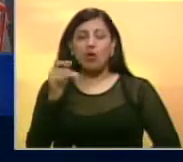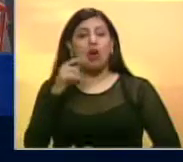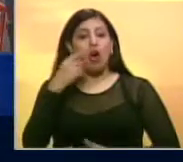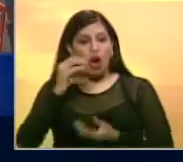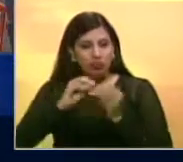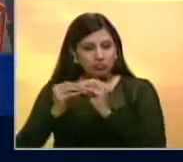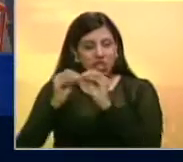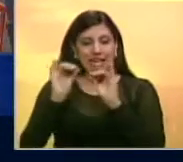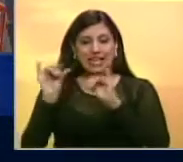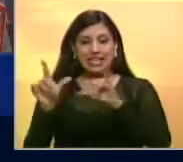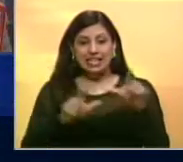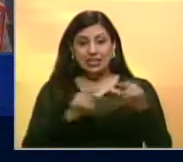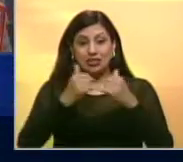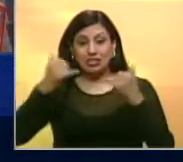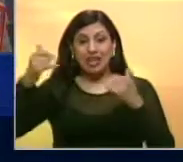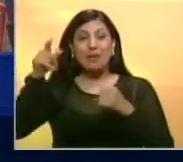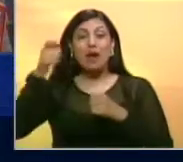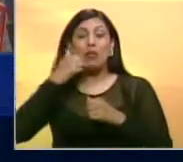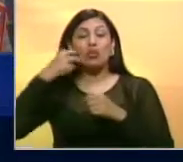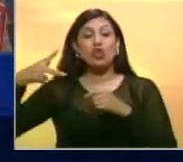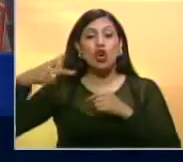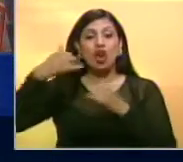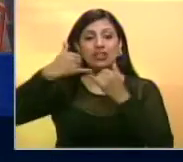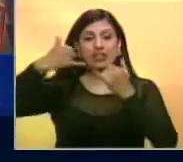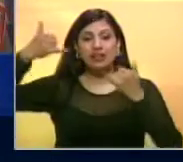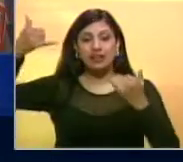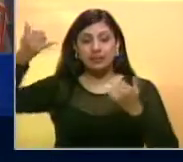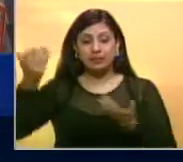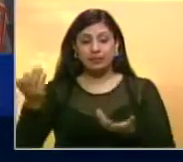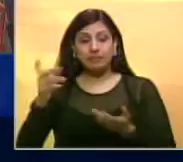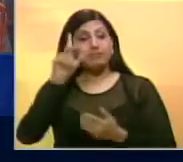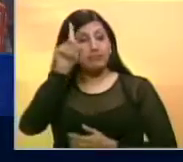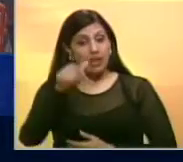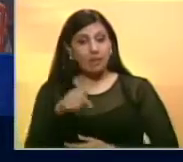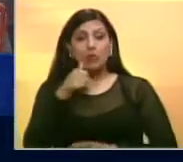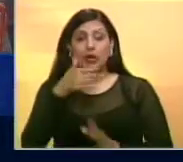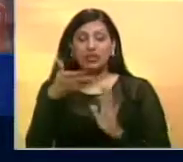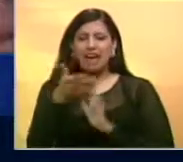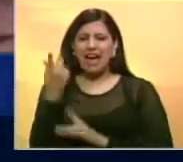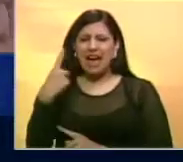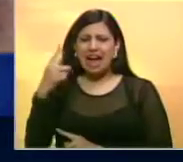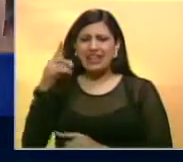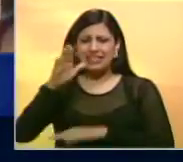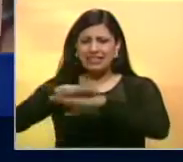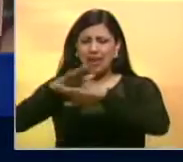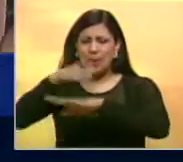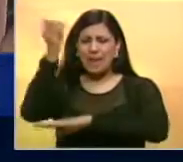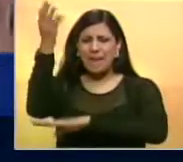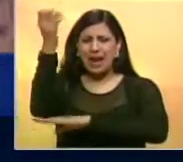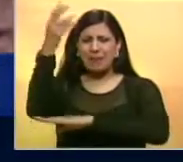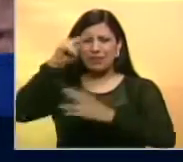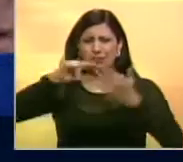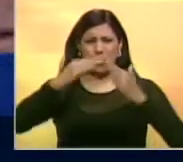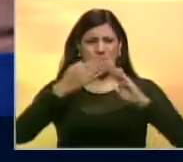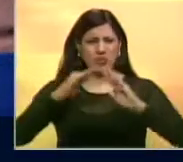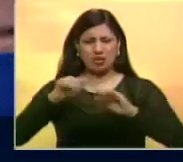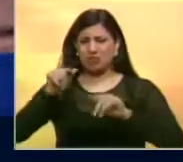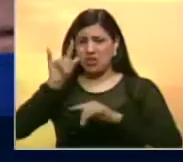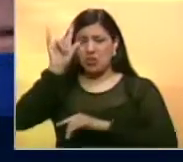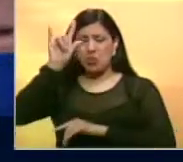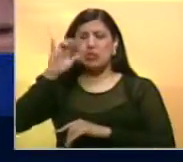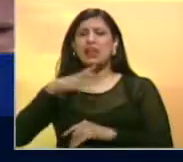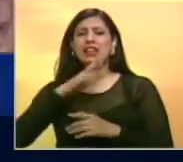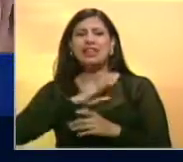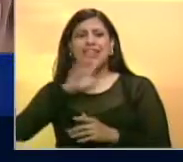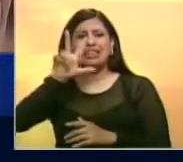repusieron el sonido, pero habían cortado los cables. Alup también desestimó la existencia del llamado Parlamento Comunal, que este lunes tuvo